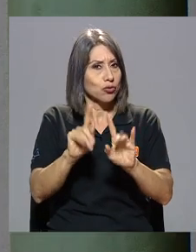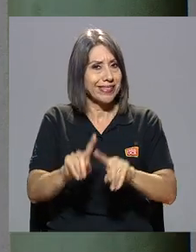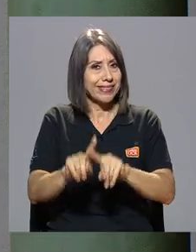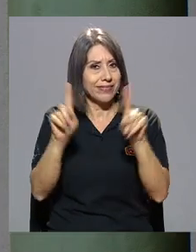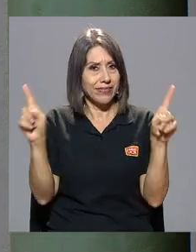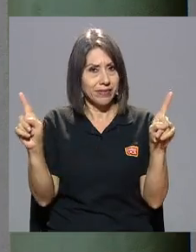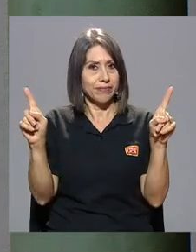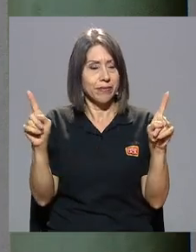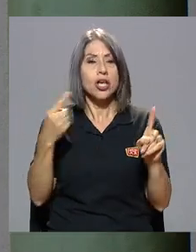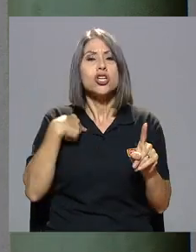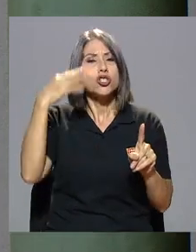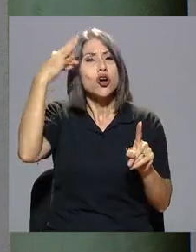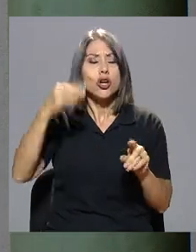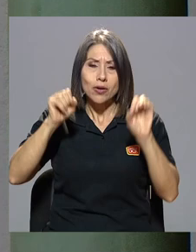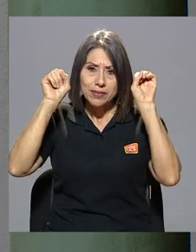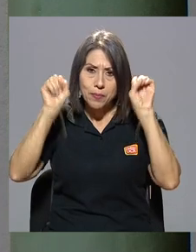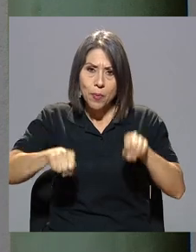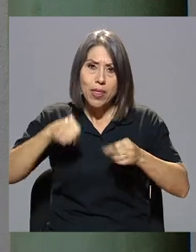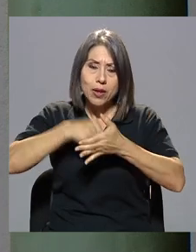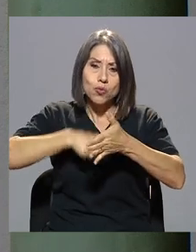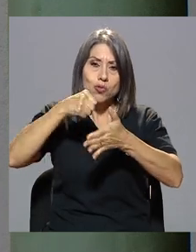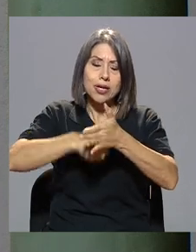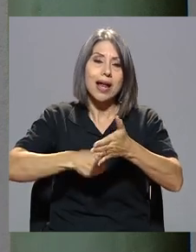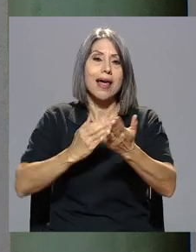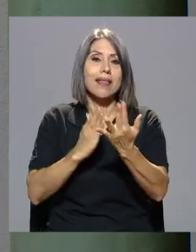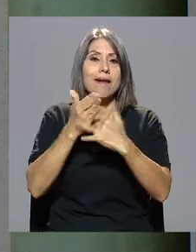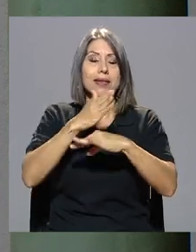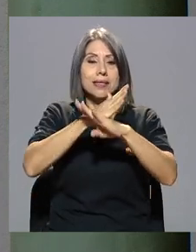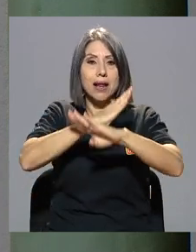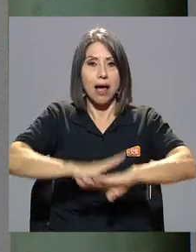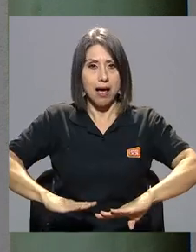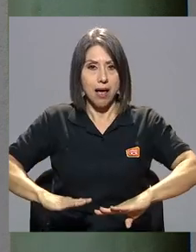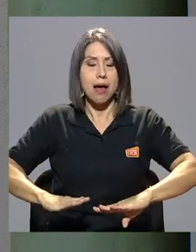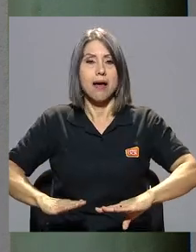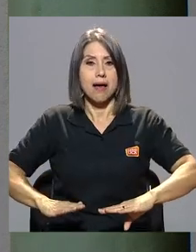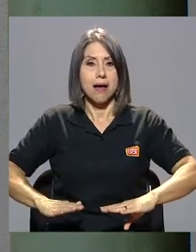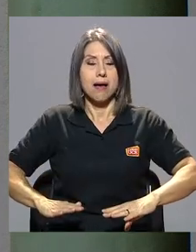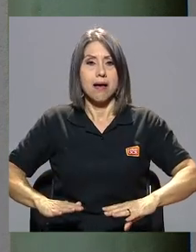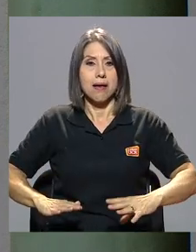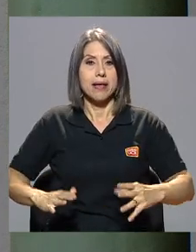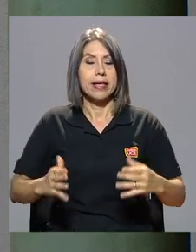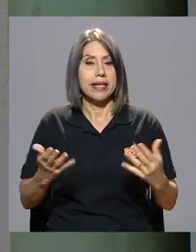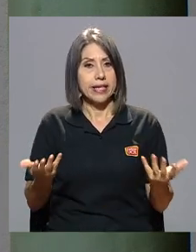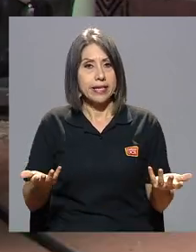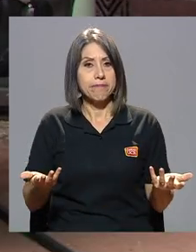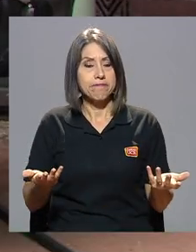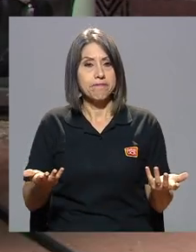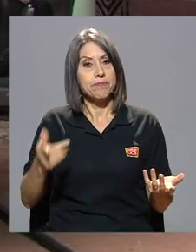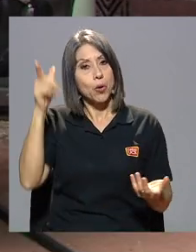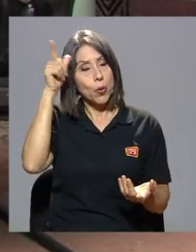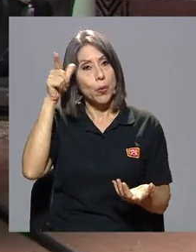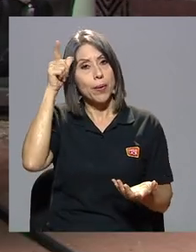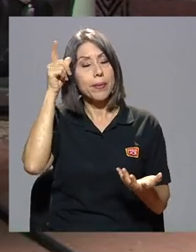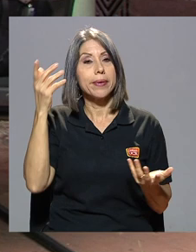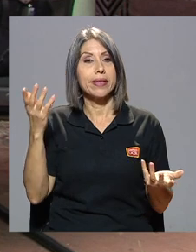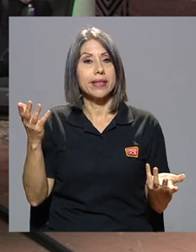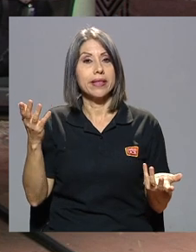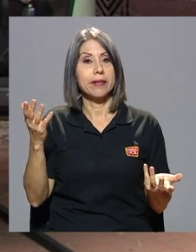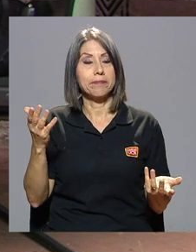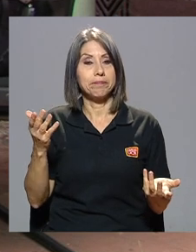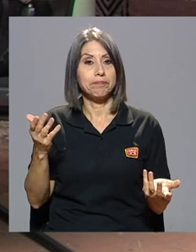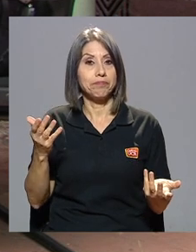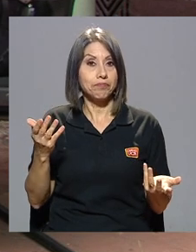etcétera yo creo que es posible luchar por la vía pacífica y obviamente